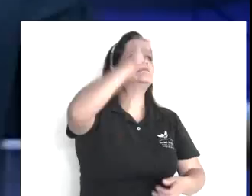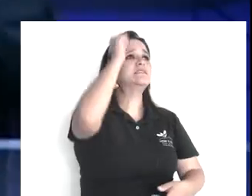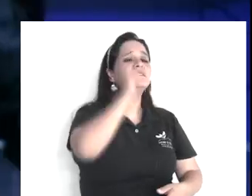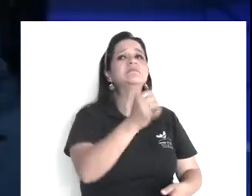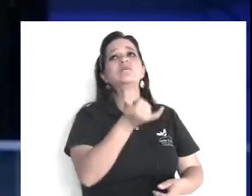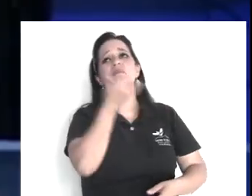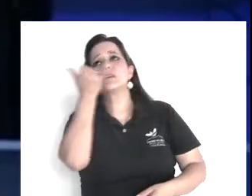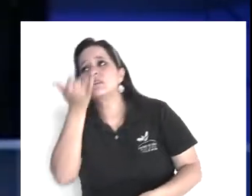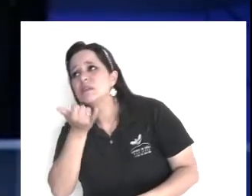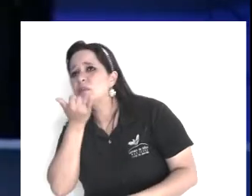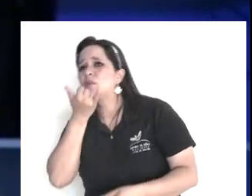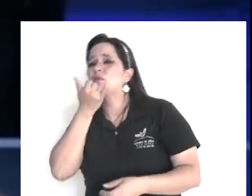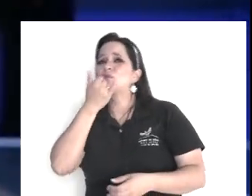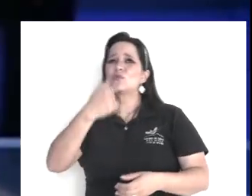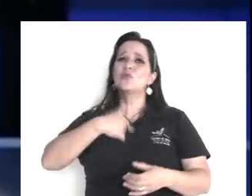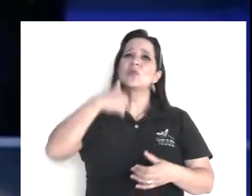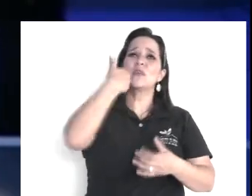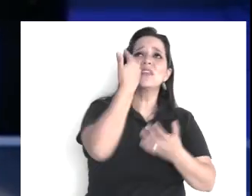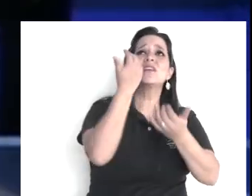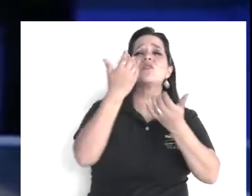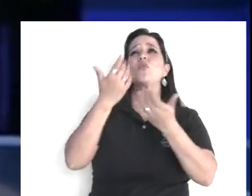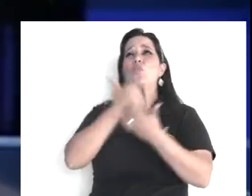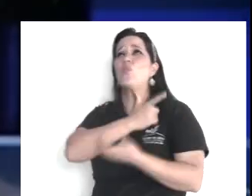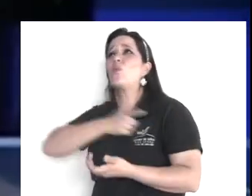arrastraba, el pecado,